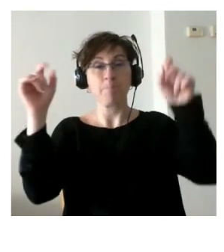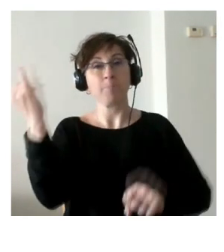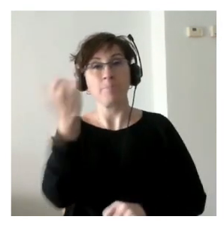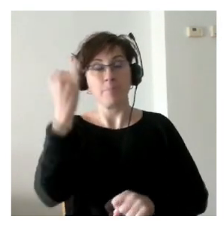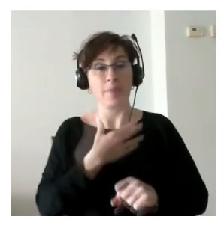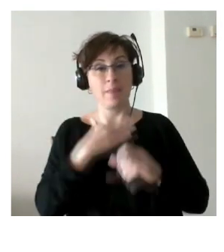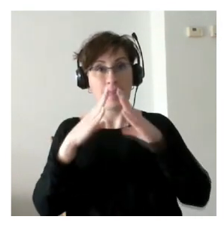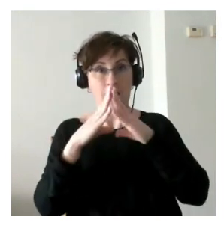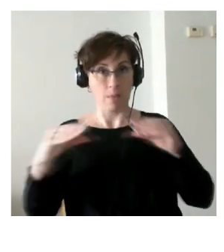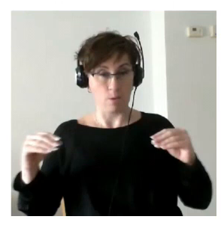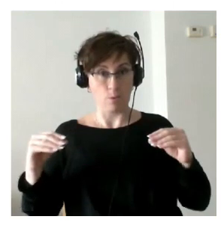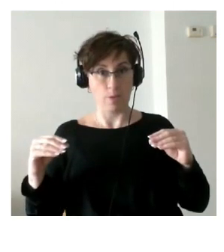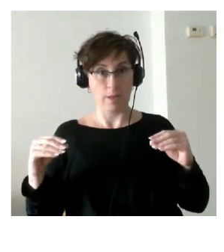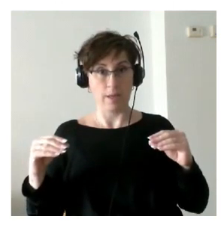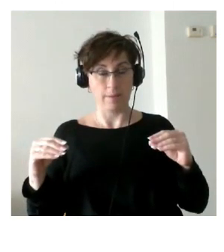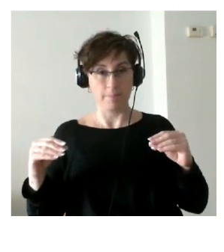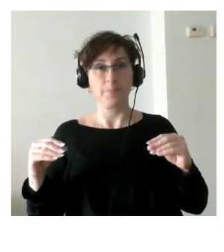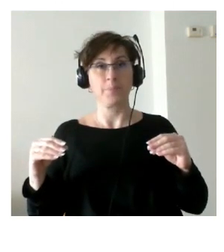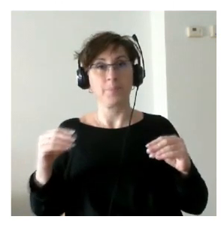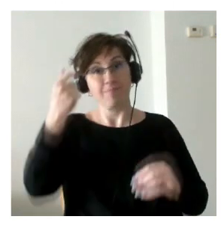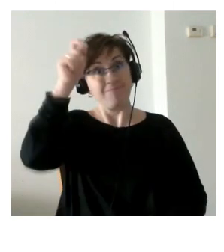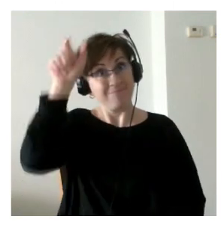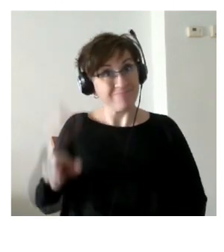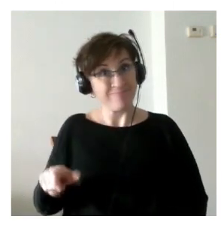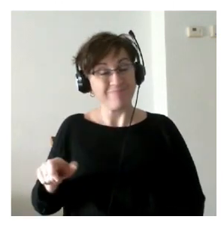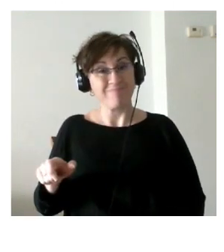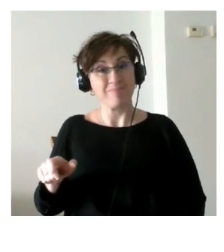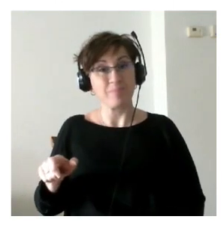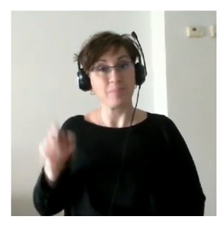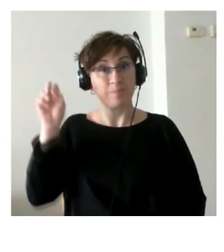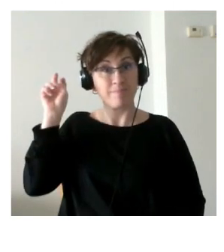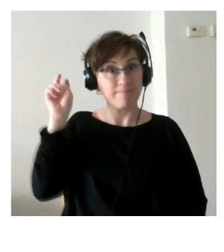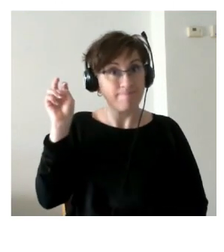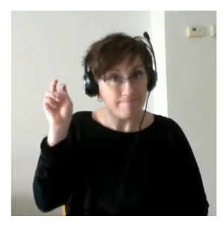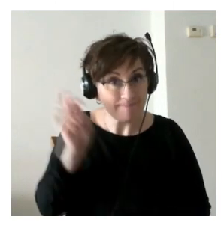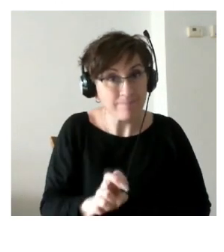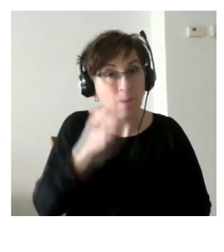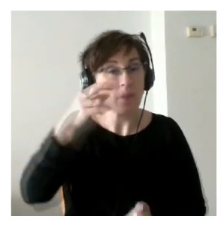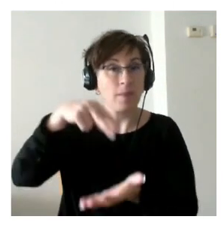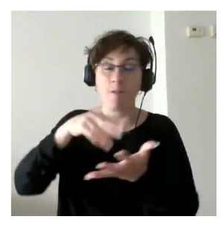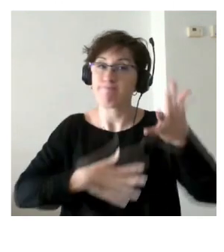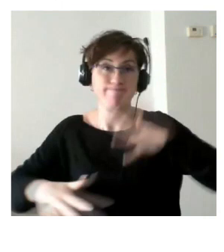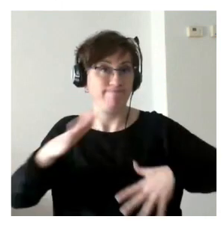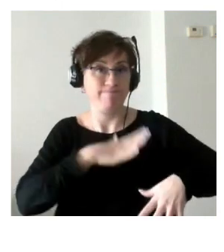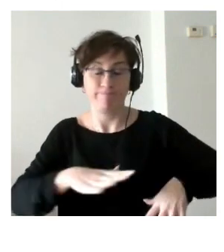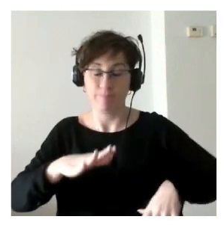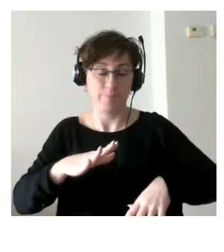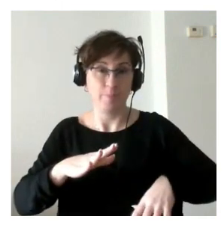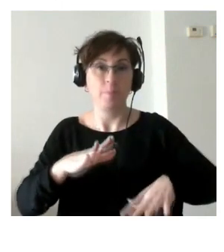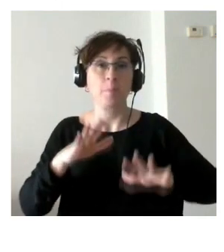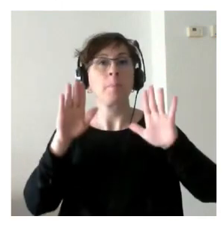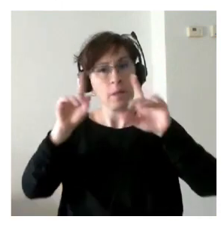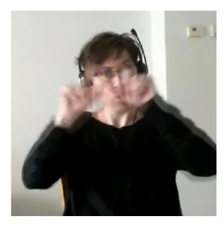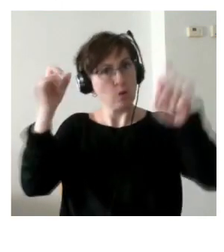Antonio Miguel Vallejo Luque no ha podido hoy venir de forma presencial por cuestiones de agenda pero es un